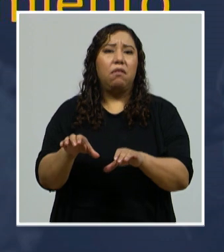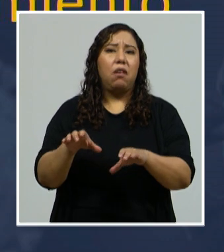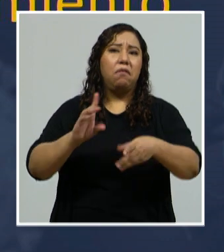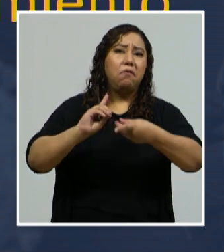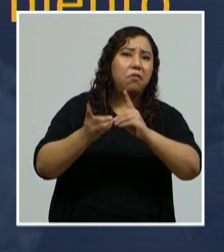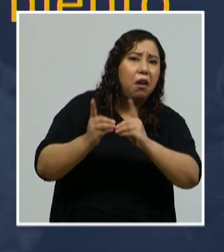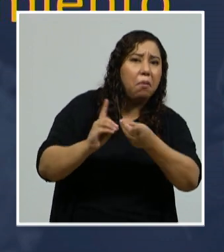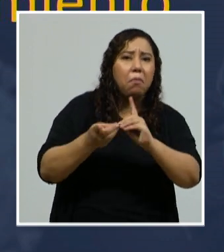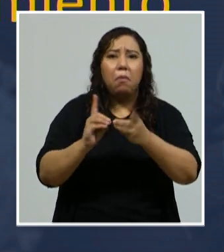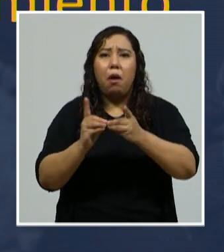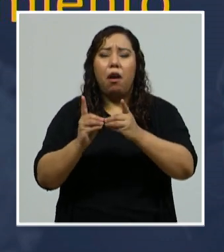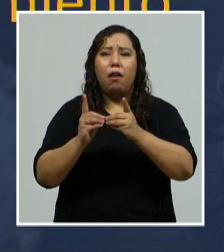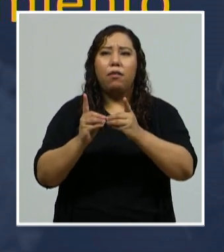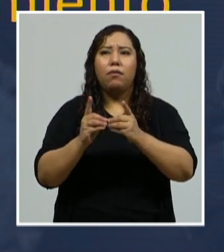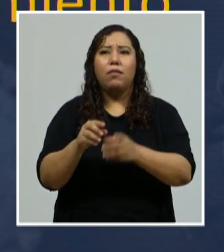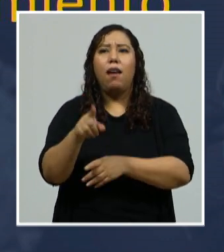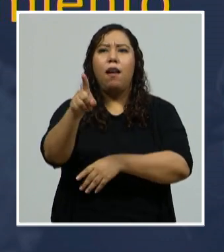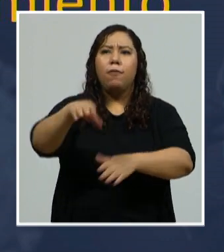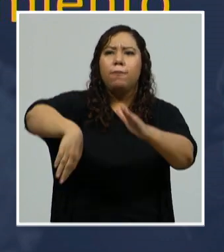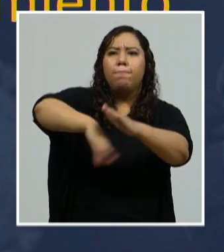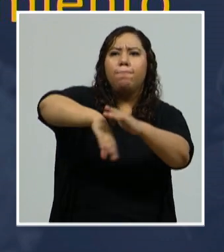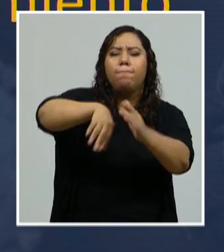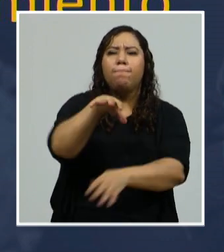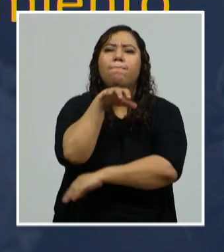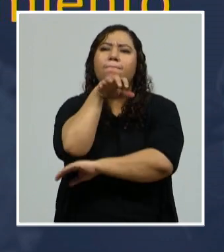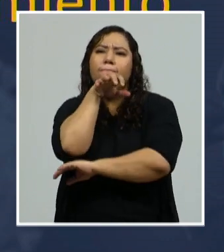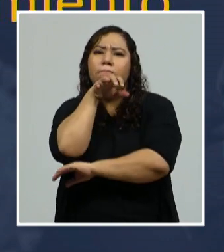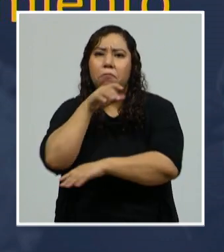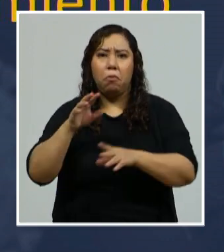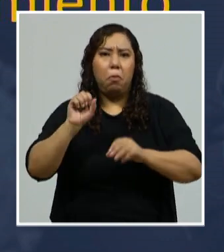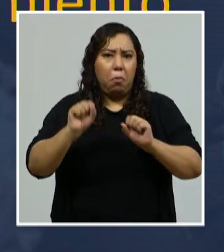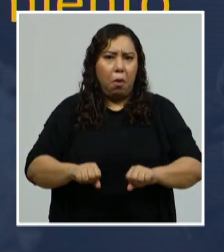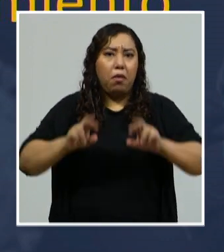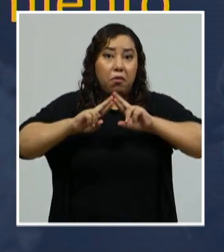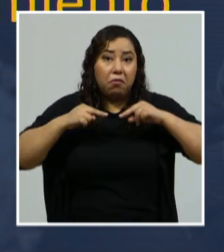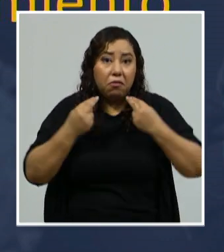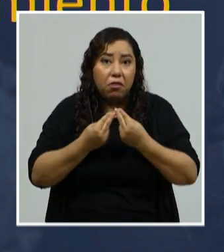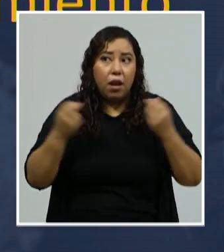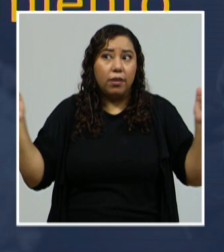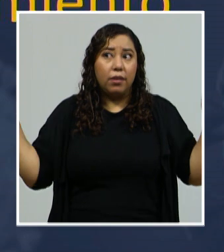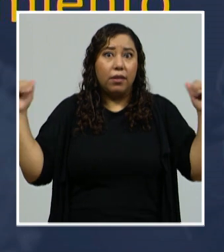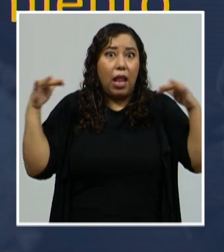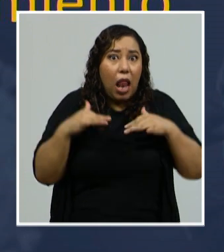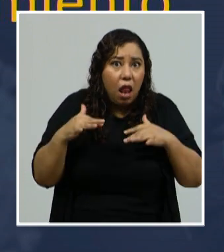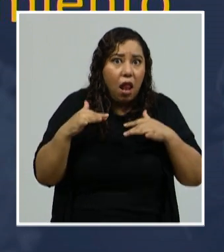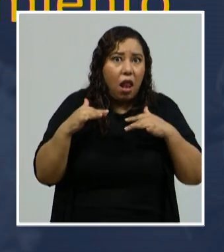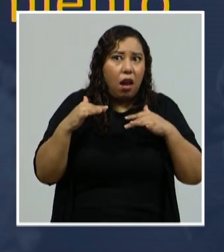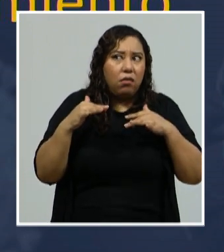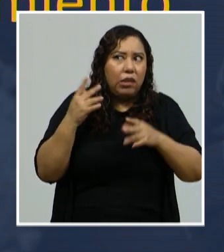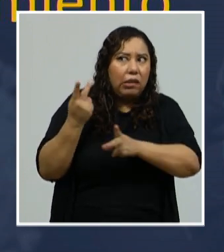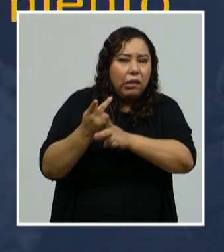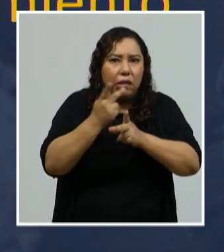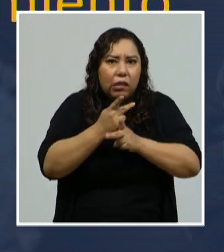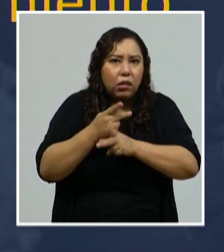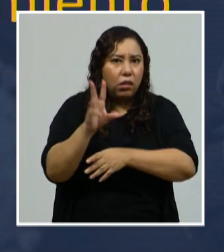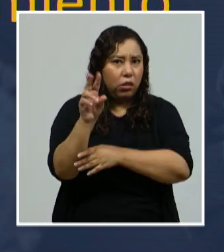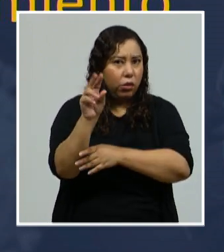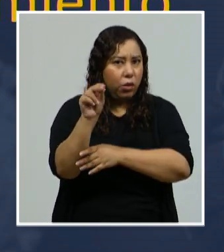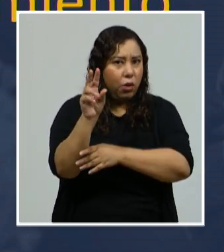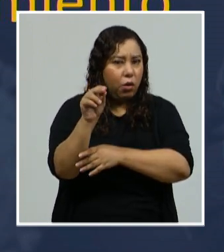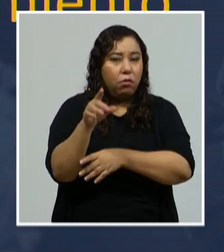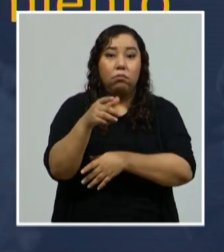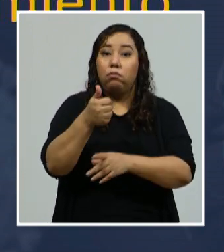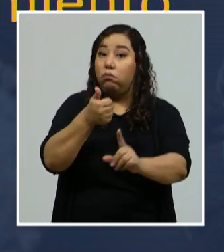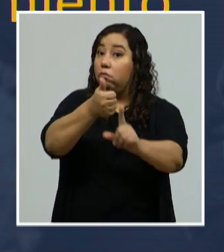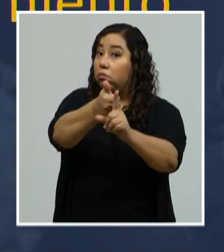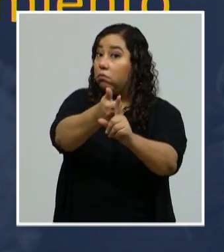una razón para que nos reunamos y que podamos nosotros tener riesgo en nuestra propia vivienda. Evitemos. Seamos responsables.